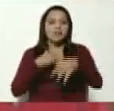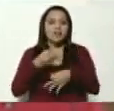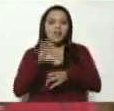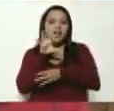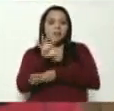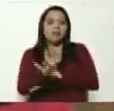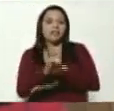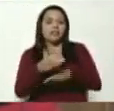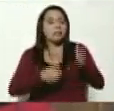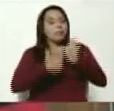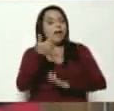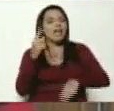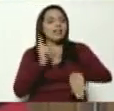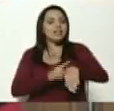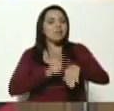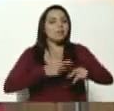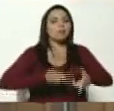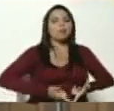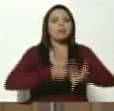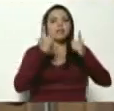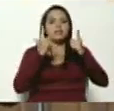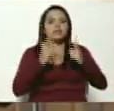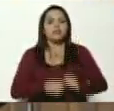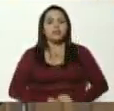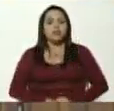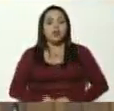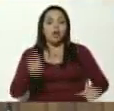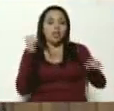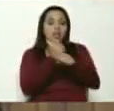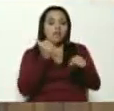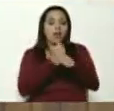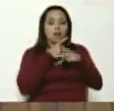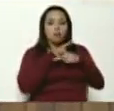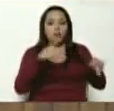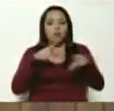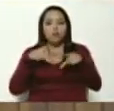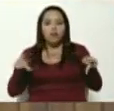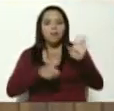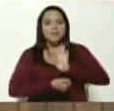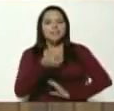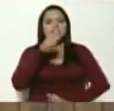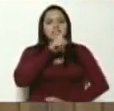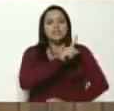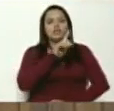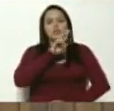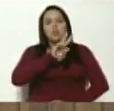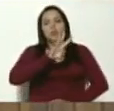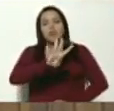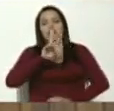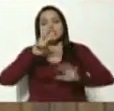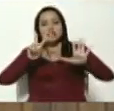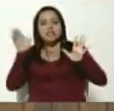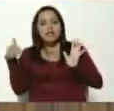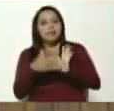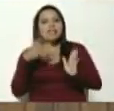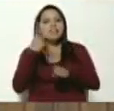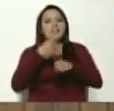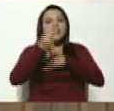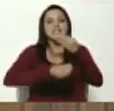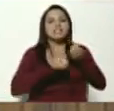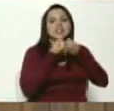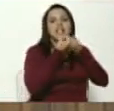en el periodo que tienen los funcionarios y funcionarias públicas más de 147.000 que deben hacer esta